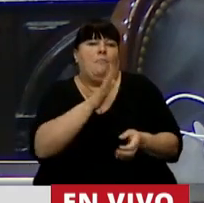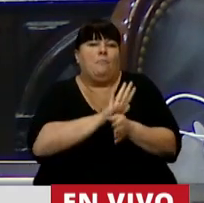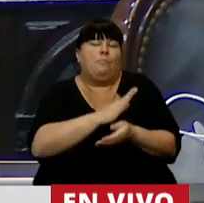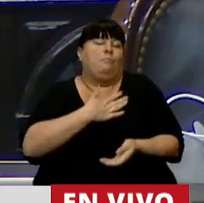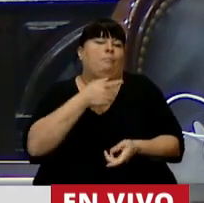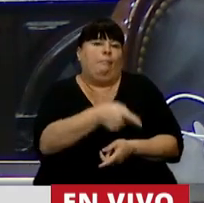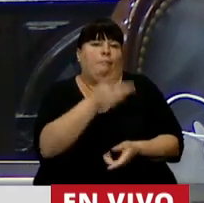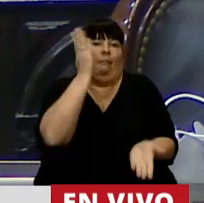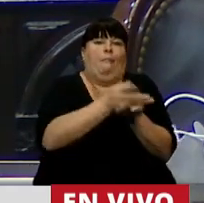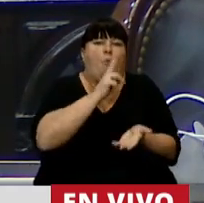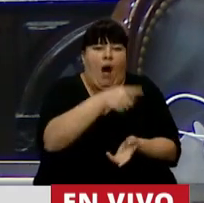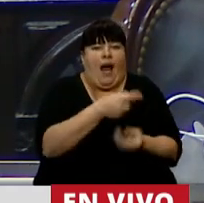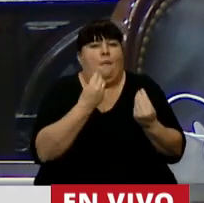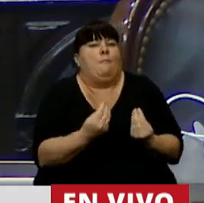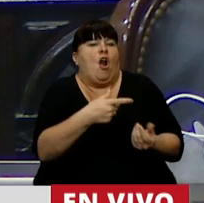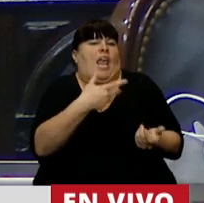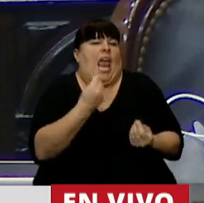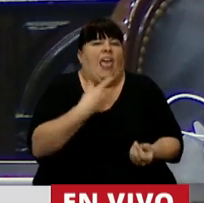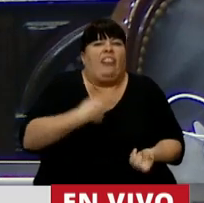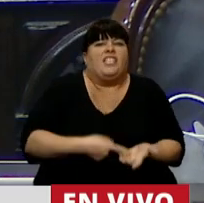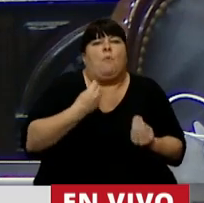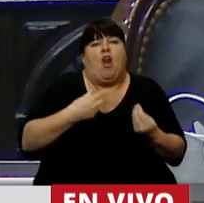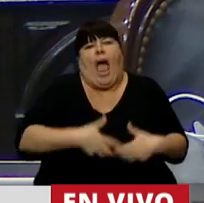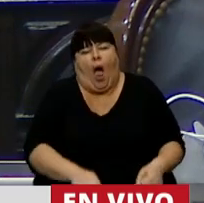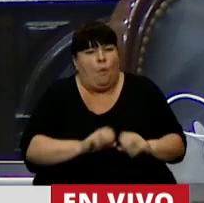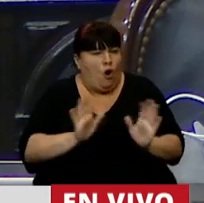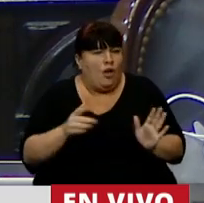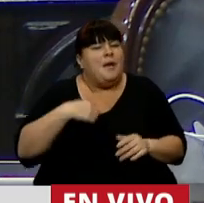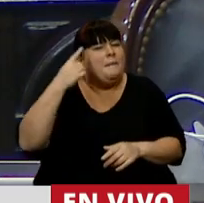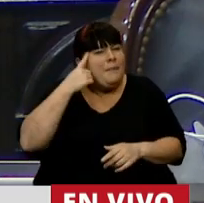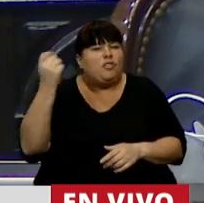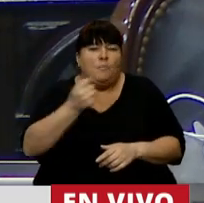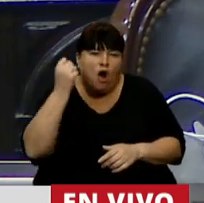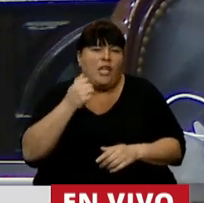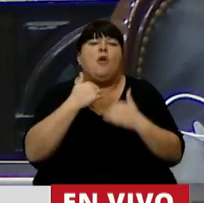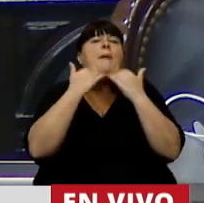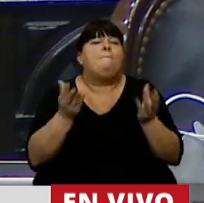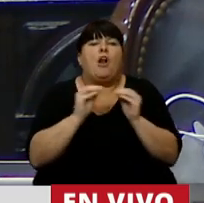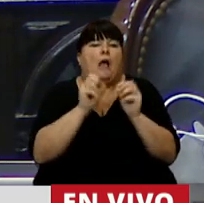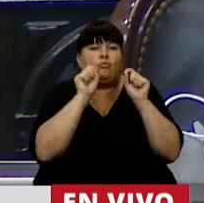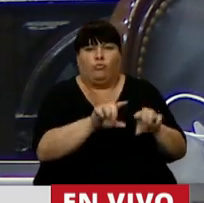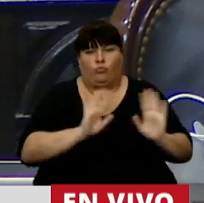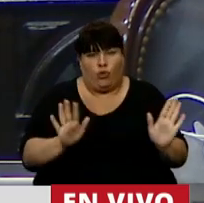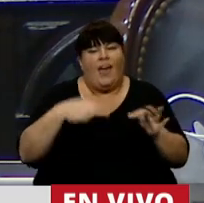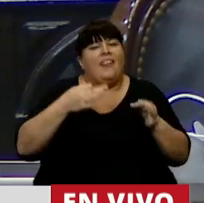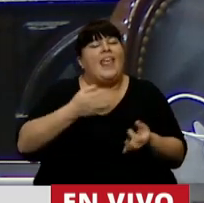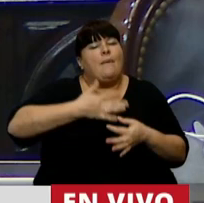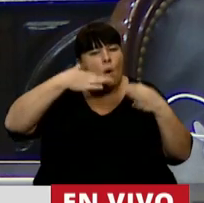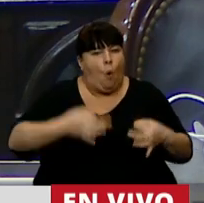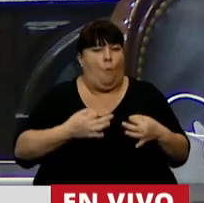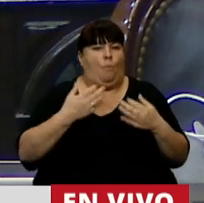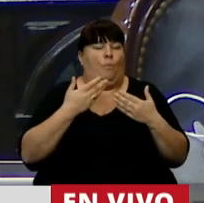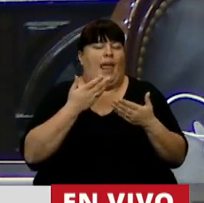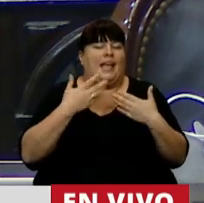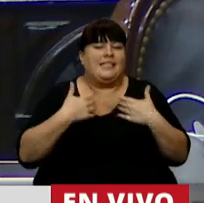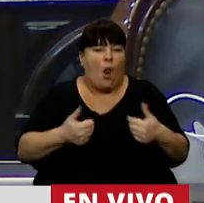víctima y se la criminaliza cuestionando de por qué quiere tomar esa decisión. Por eso me parece central que no nos importe el motivo y que se garantice el acceso a